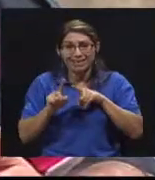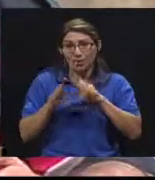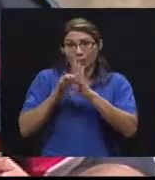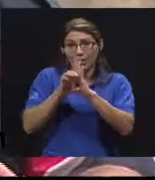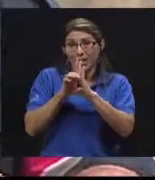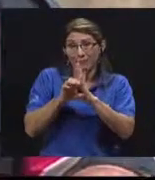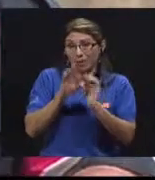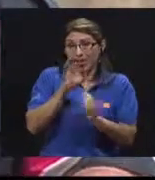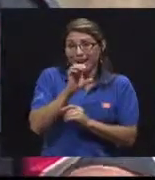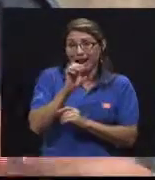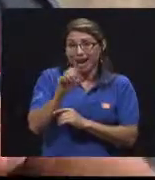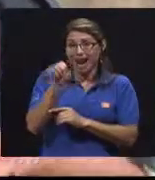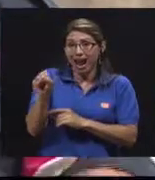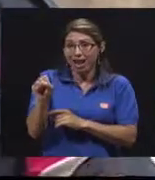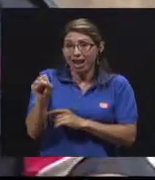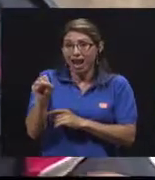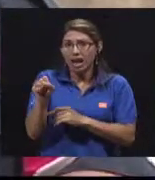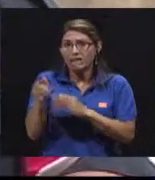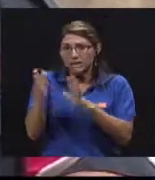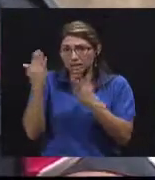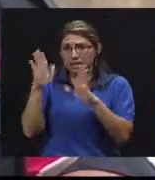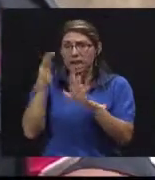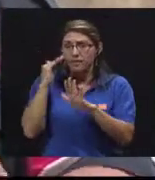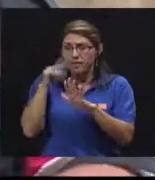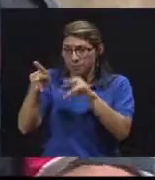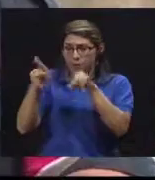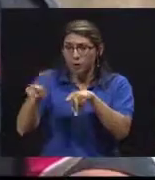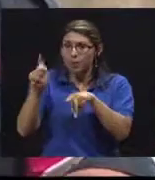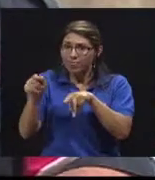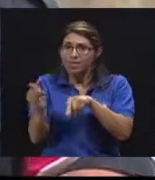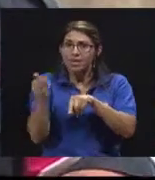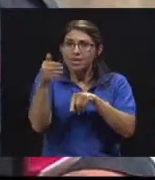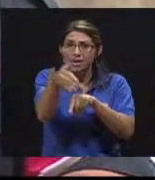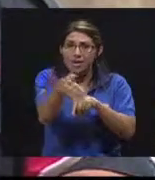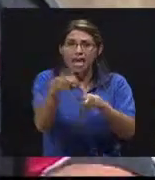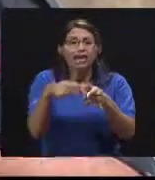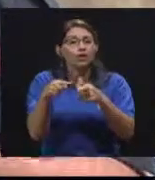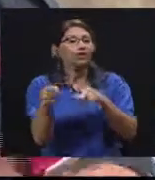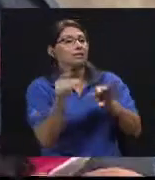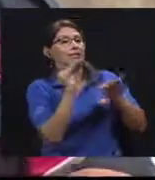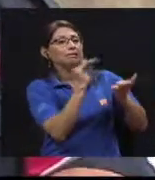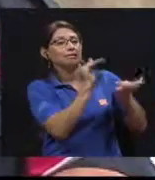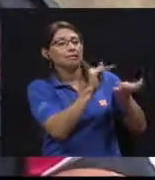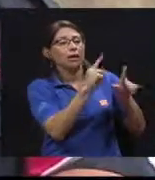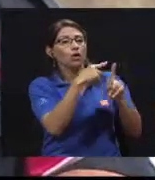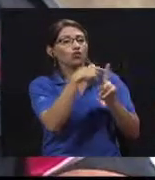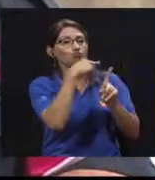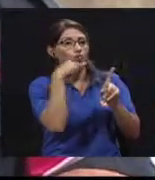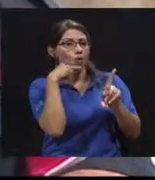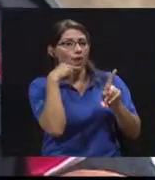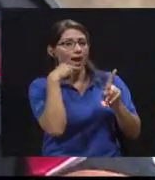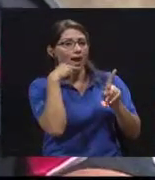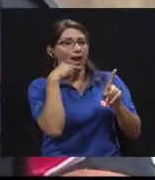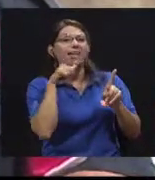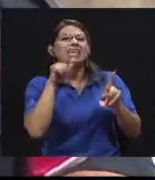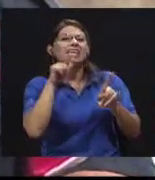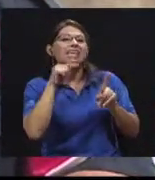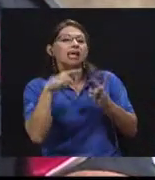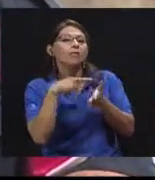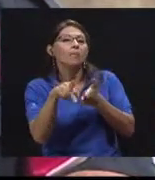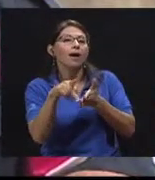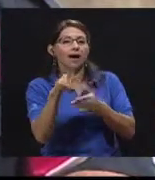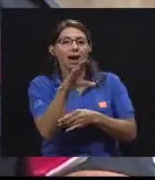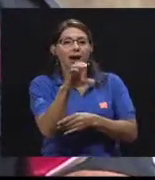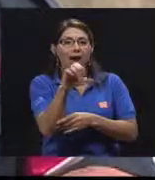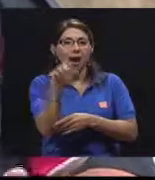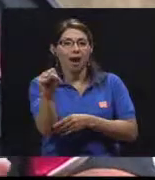tipo de servicios que la Caja solicita a la Cruz Roja, los dos cubren la Caja. Hubo un convenio que se ha tenido por muchos años